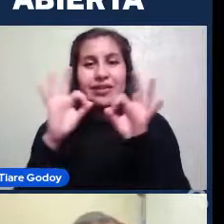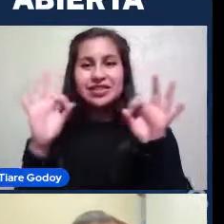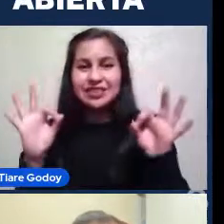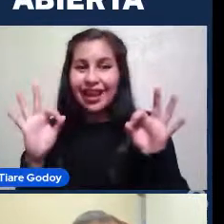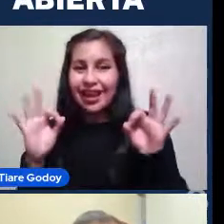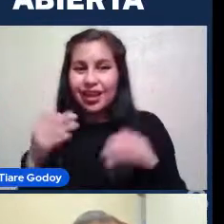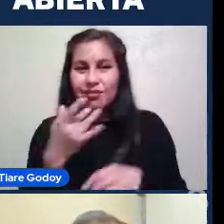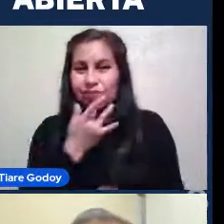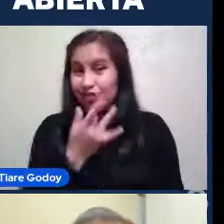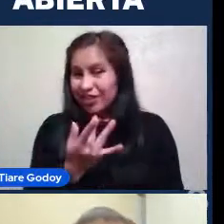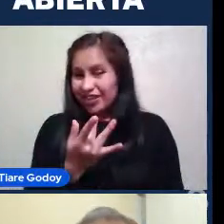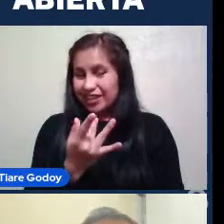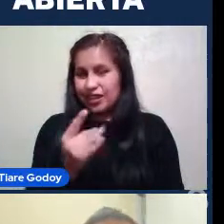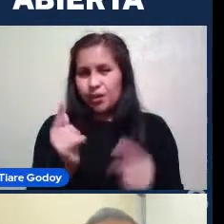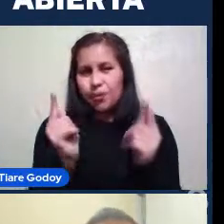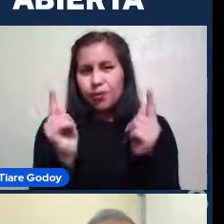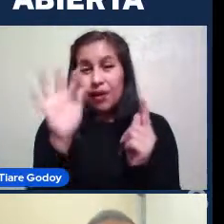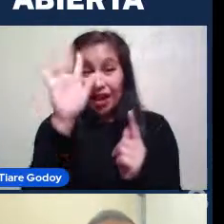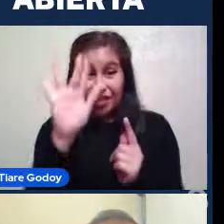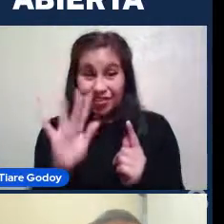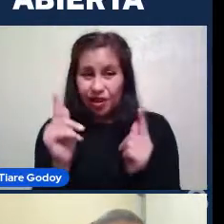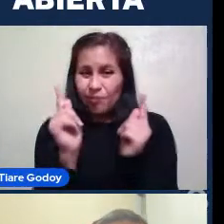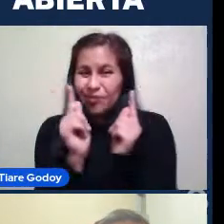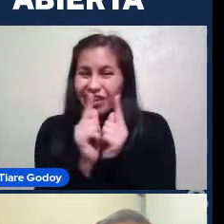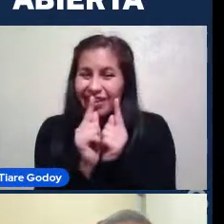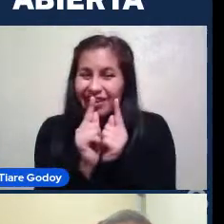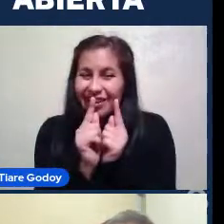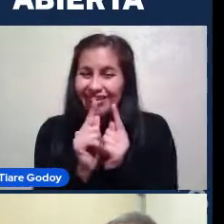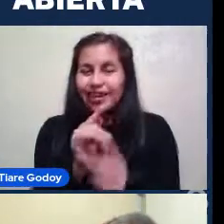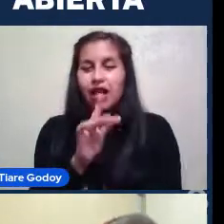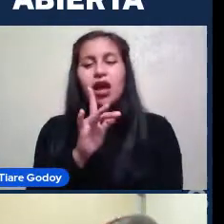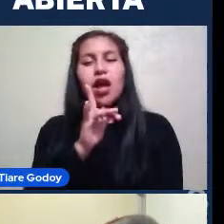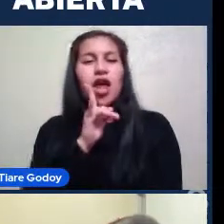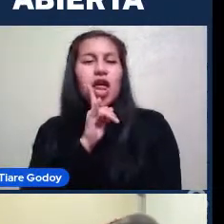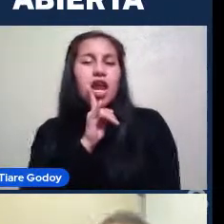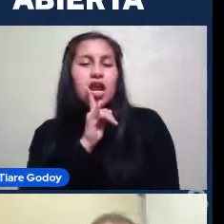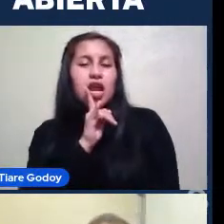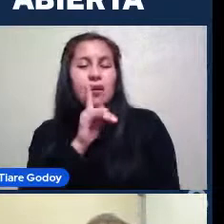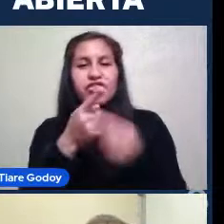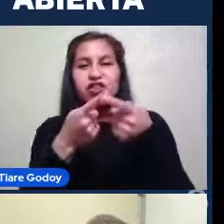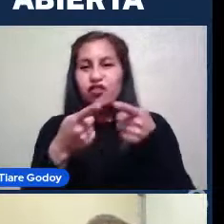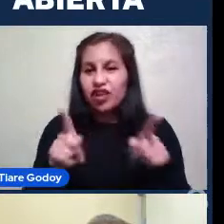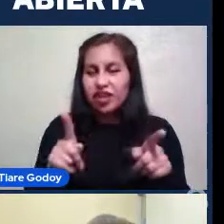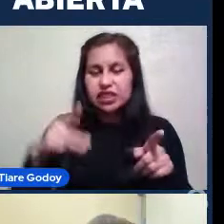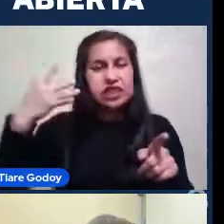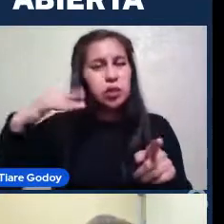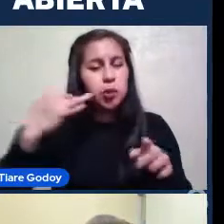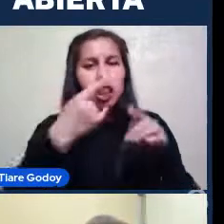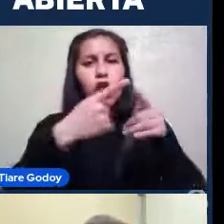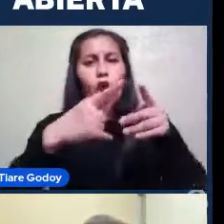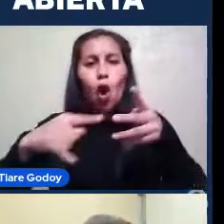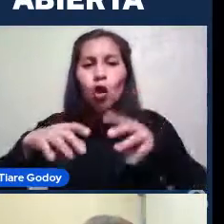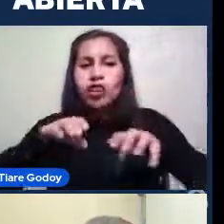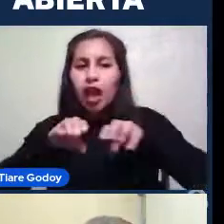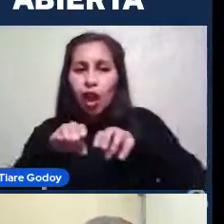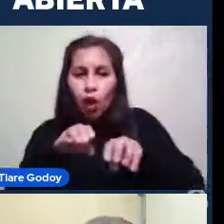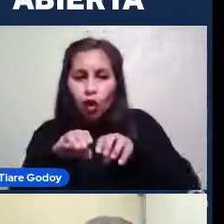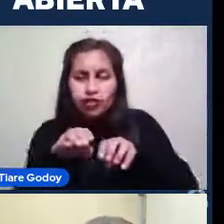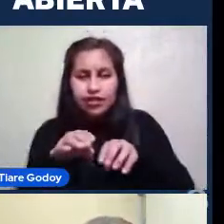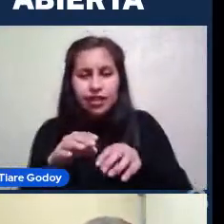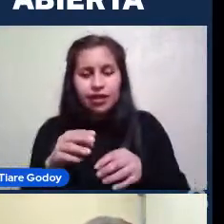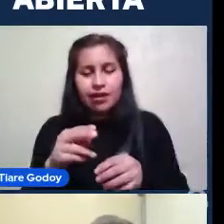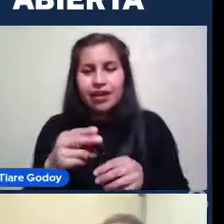Que ya les voy a contar De qué se trata Pero Tiene Una diferencia clave Con otros objetos Que hace que esto Sea una